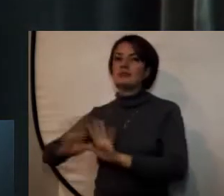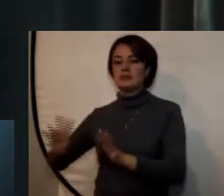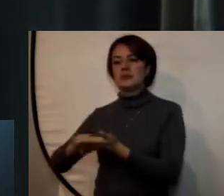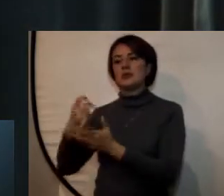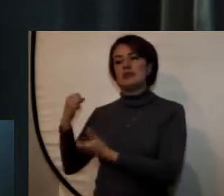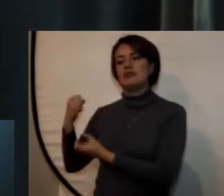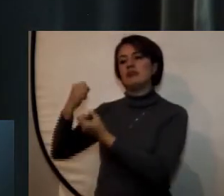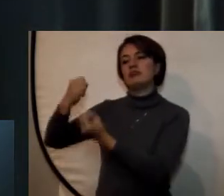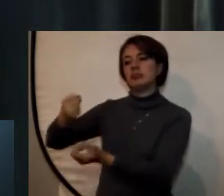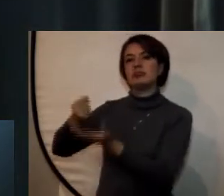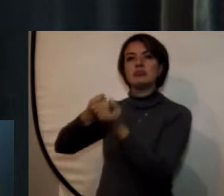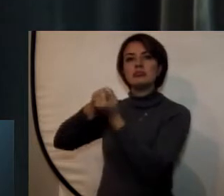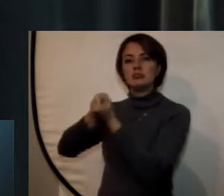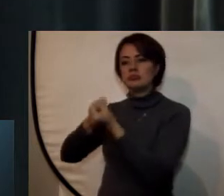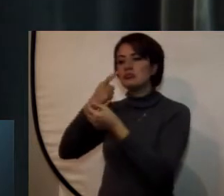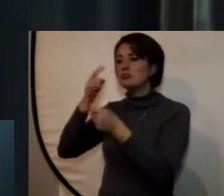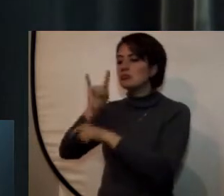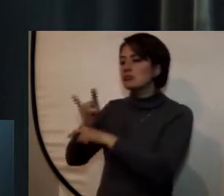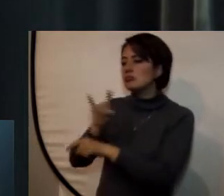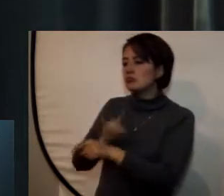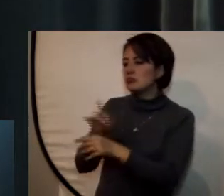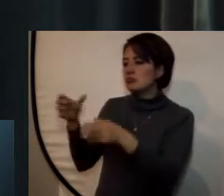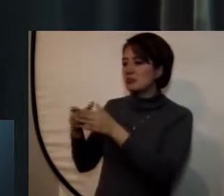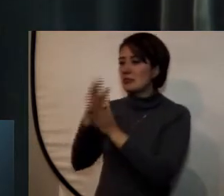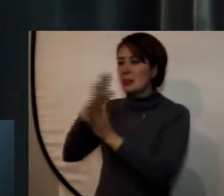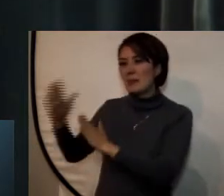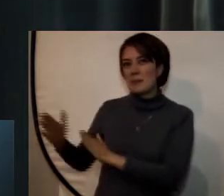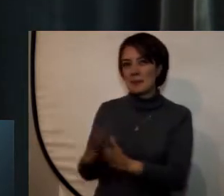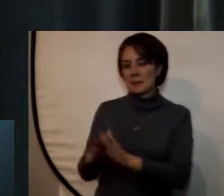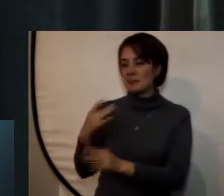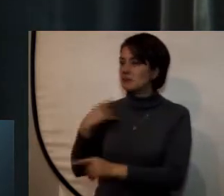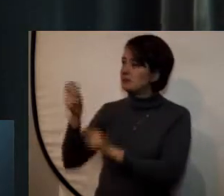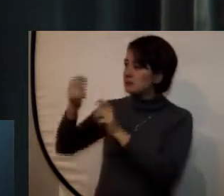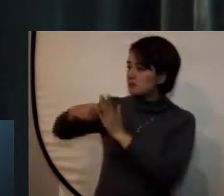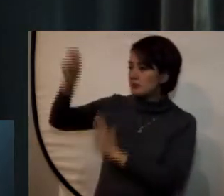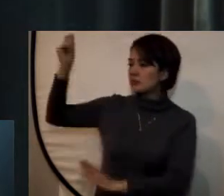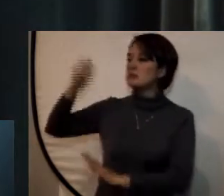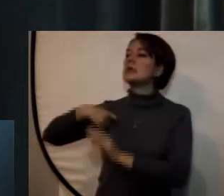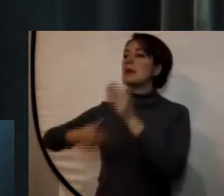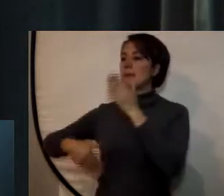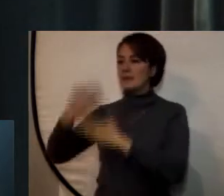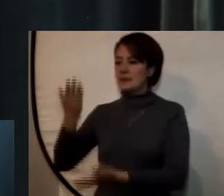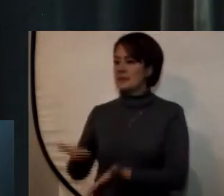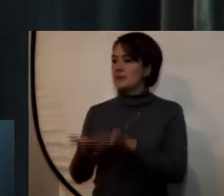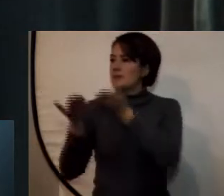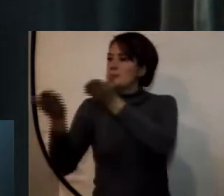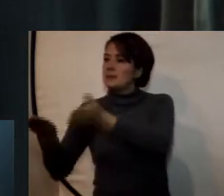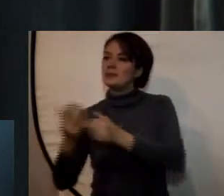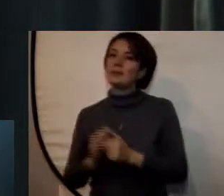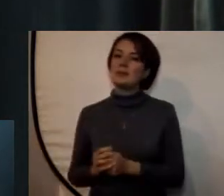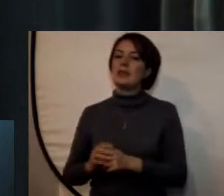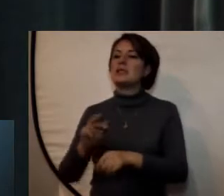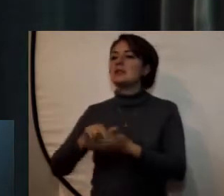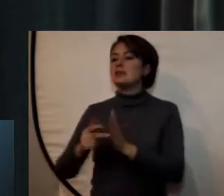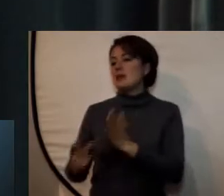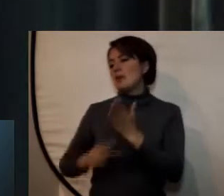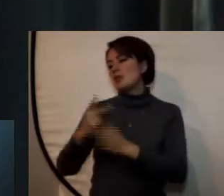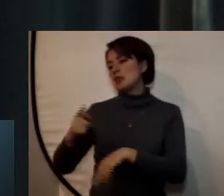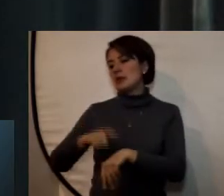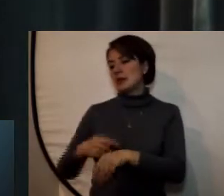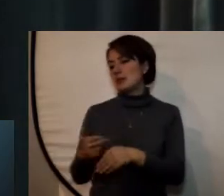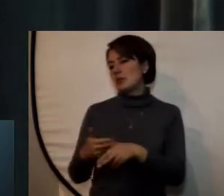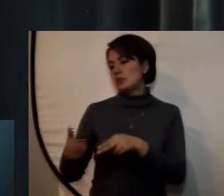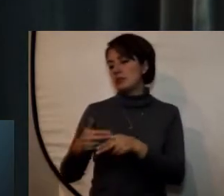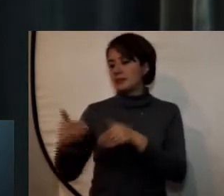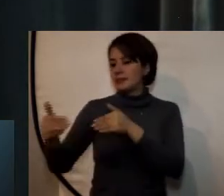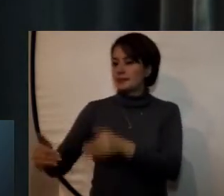costeados verificados por la oficina de planeación y están listos para ser presentados son proyectos de corta duración en los